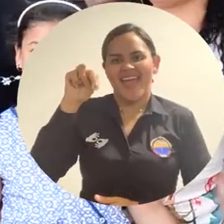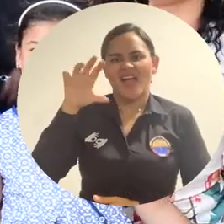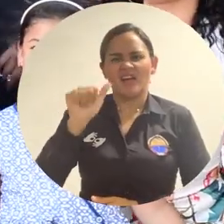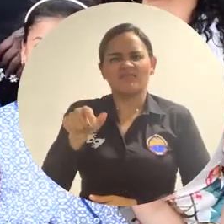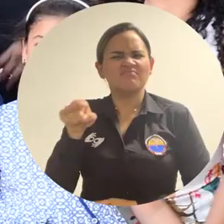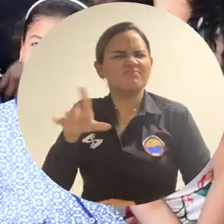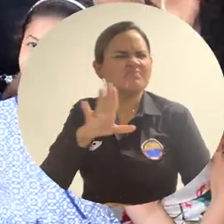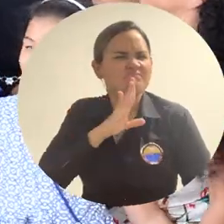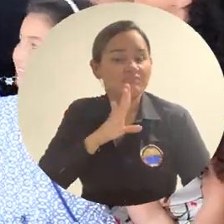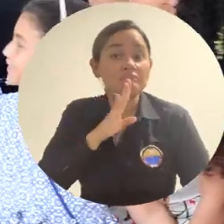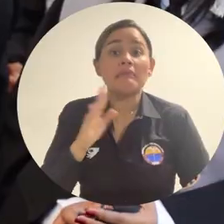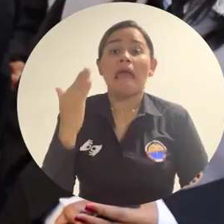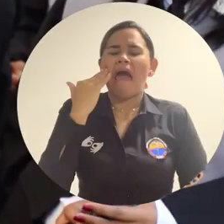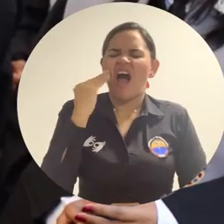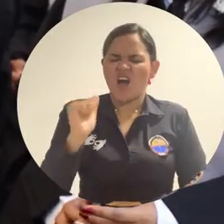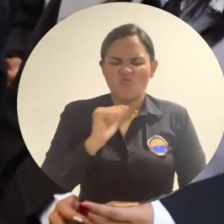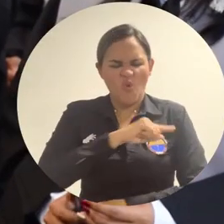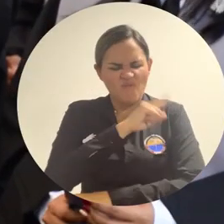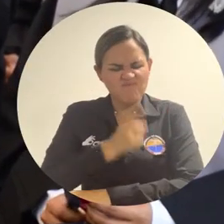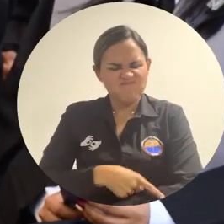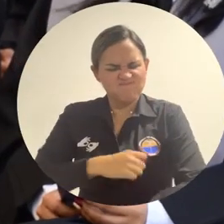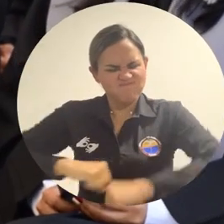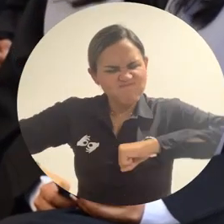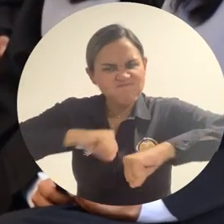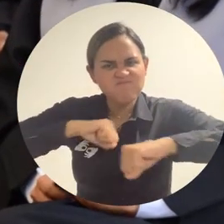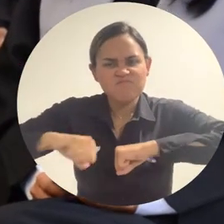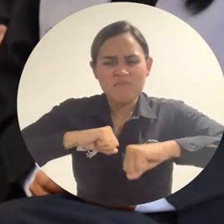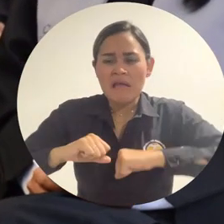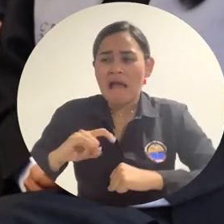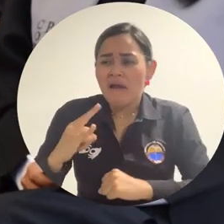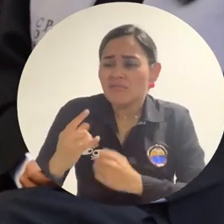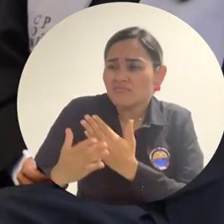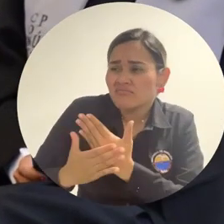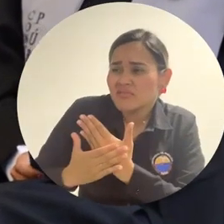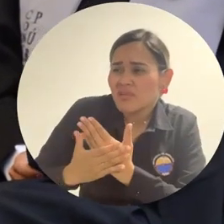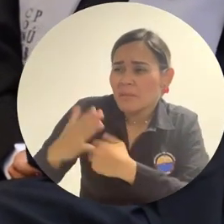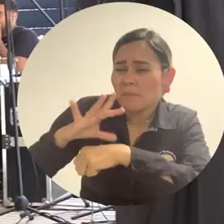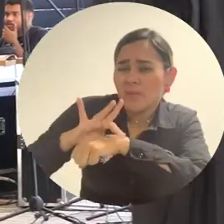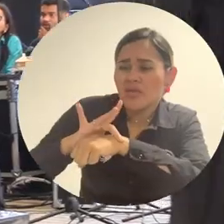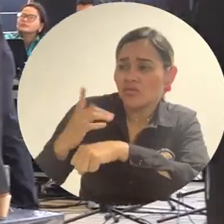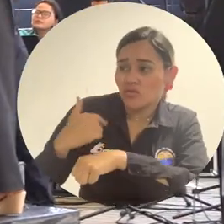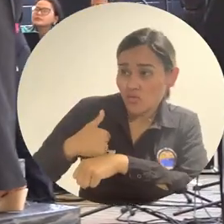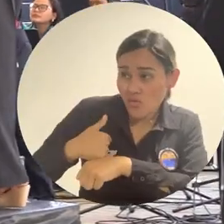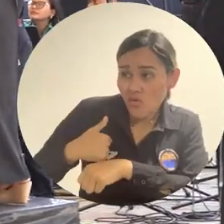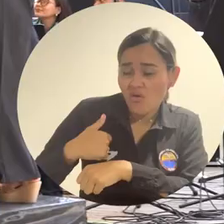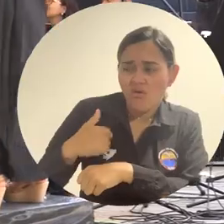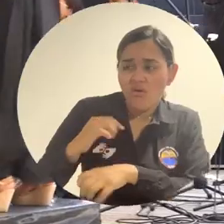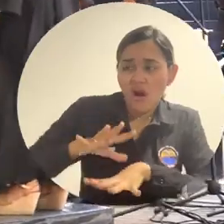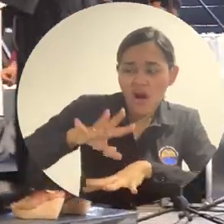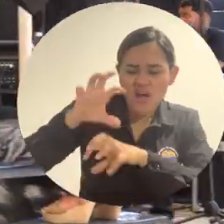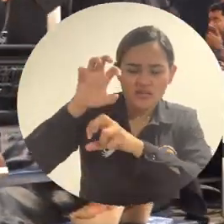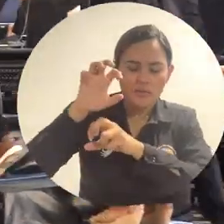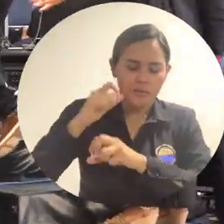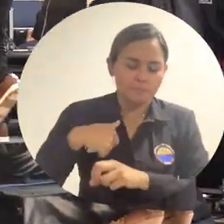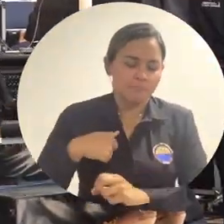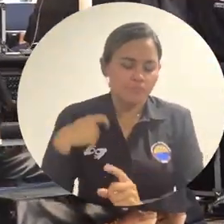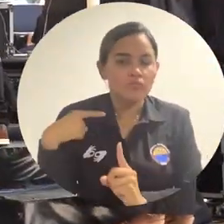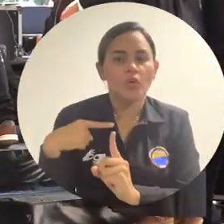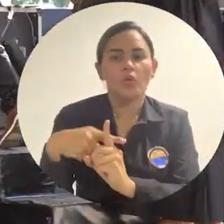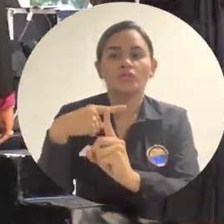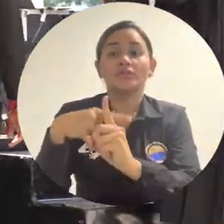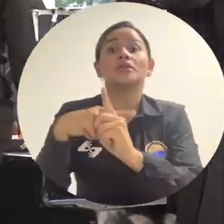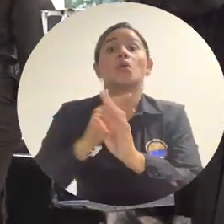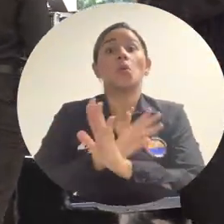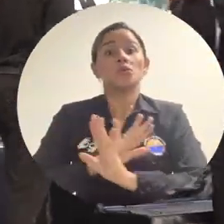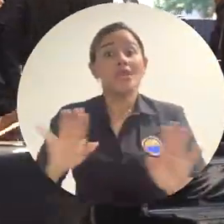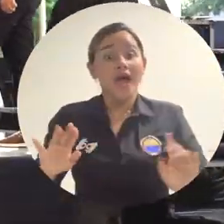Adriana Perdomo Ulloa es el nombre de una mujer valiente y esforzada, que a pesar de ser diagnosticada con cáncer de hueso, a mitad de sus